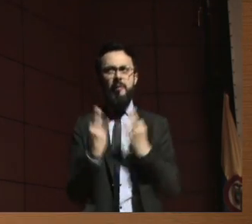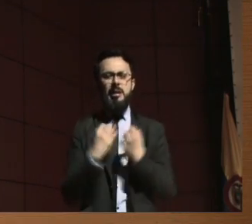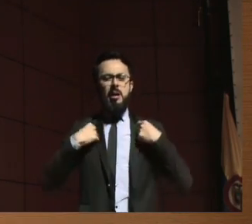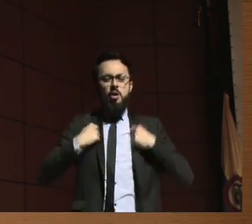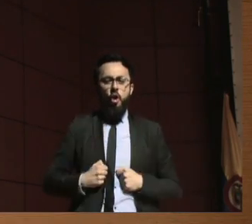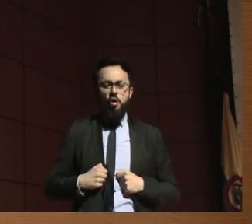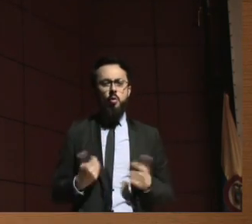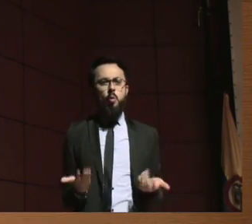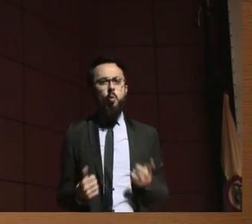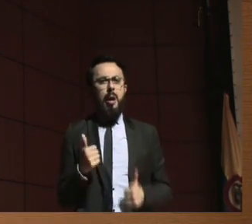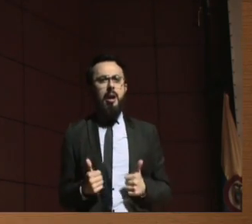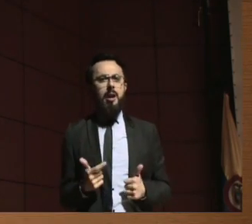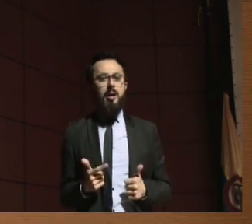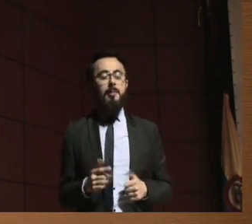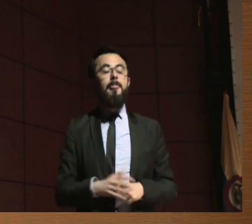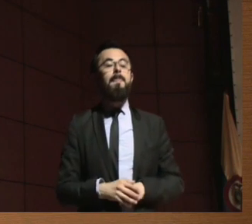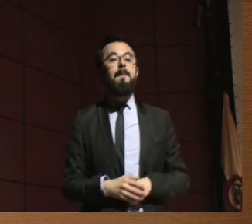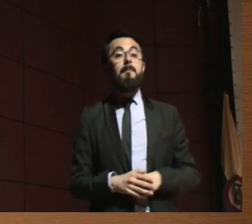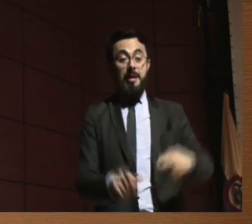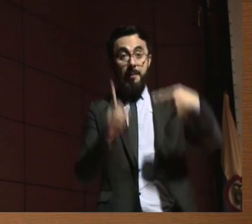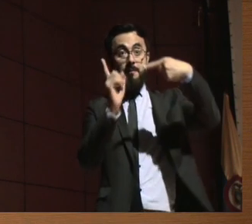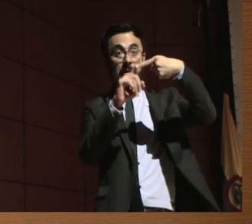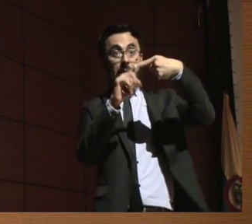Bueno, con relación a territorializar.